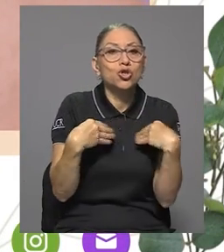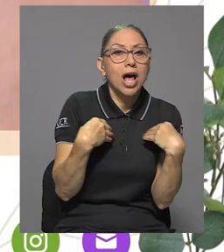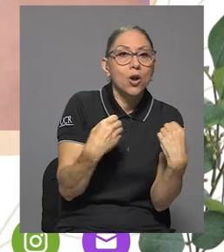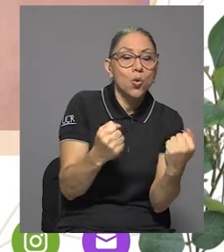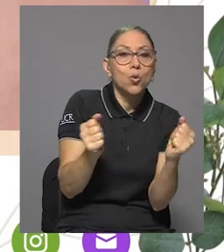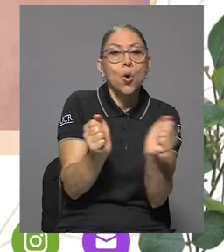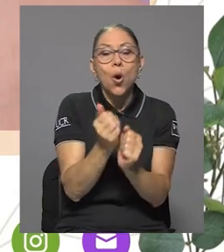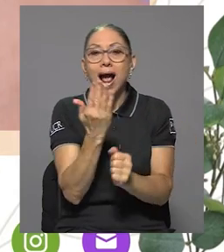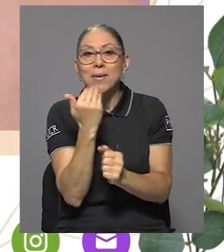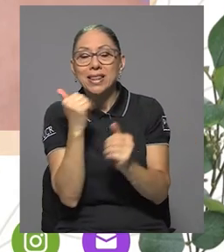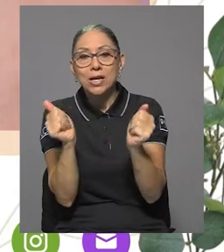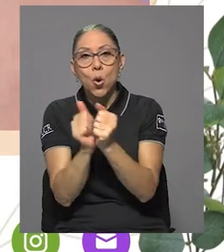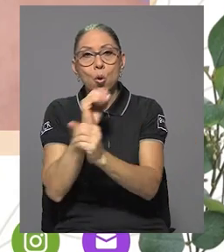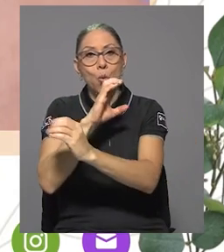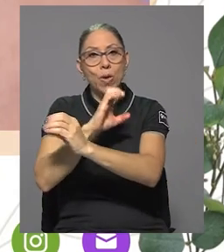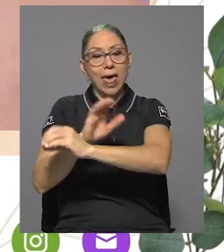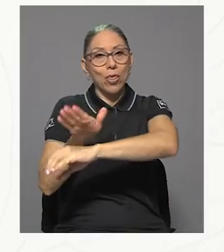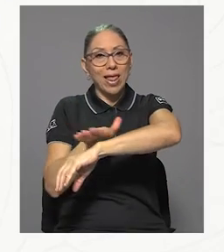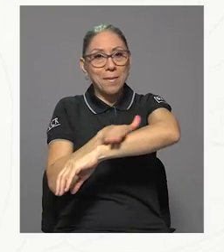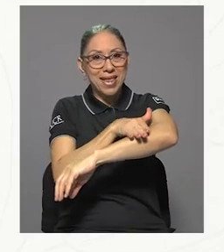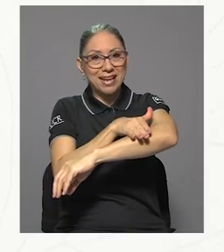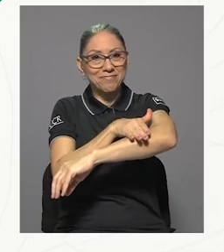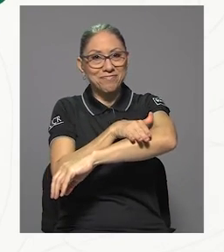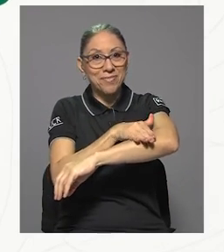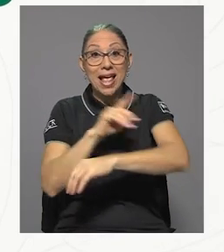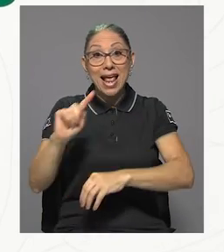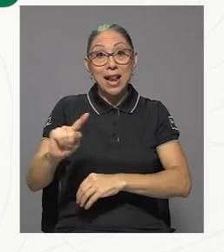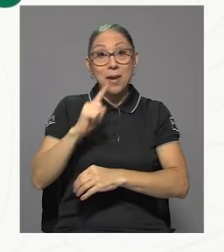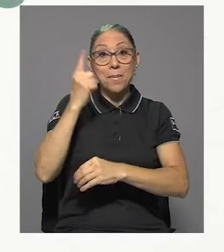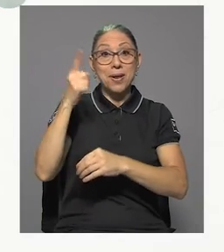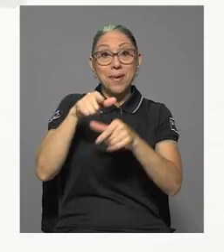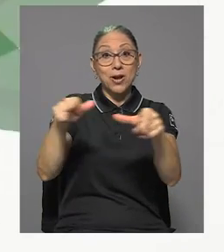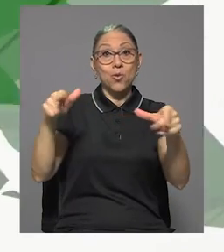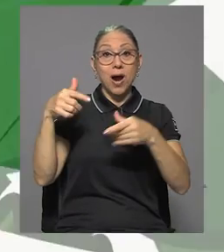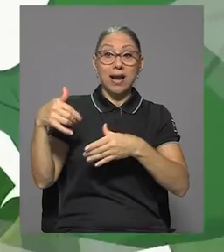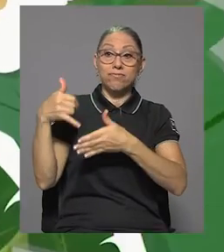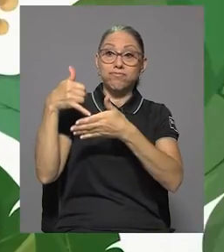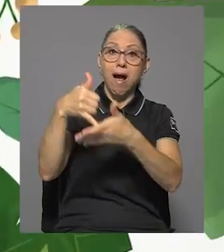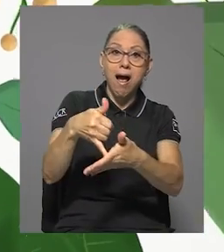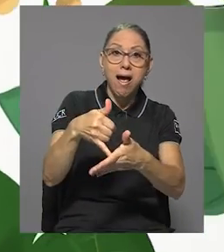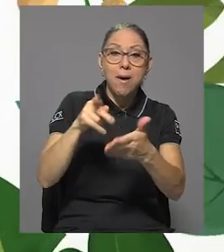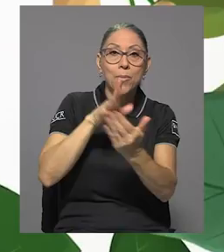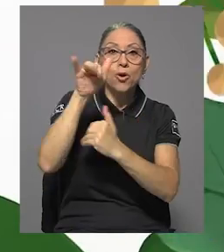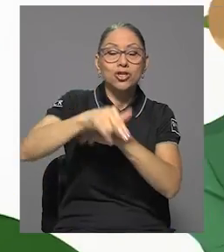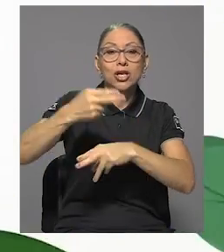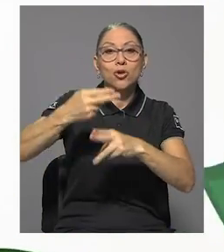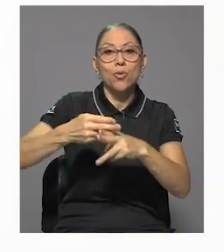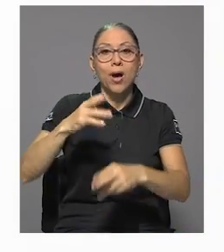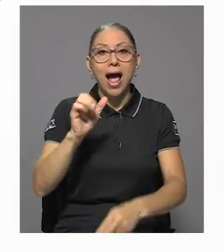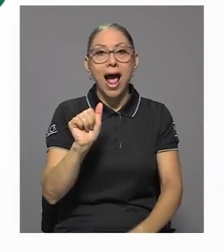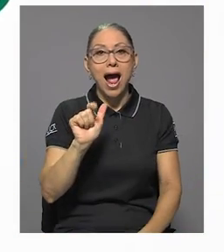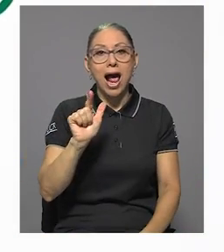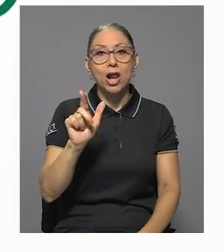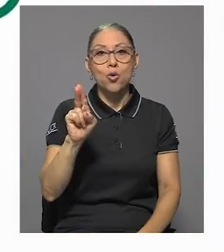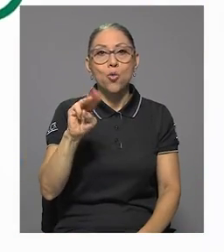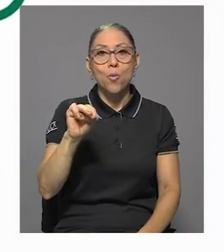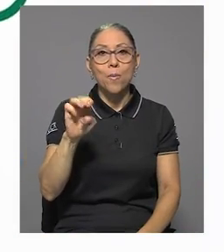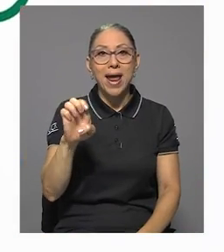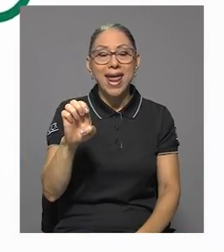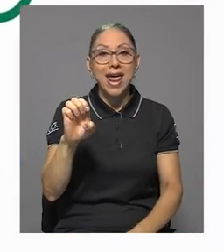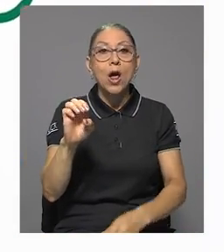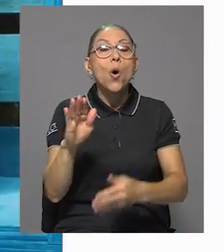alimenticia y el cuidado de la piel. De hecho, el primer lugar lo obtuvo el proyecto Alumé, una crema